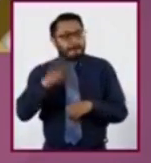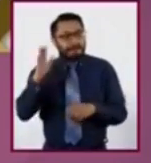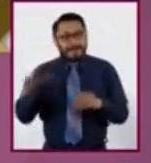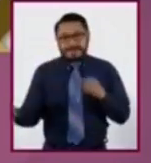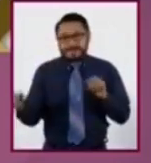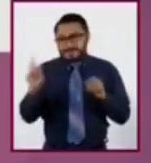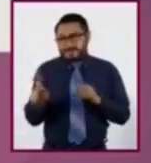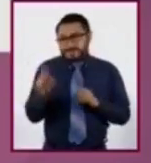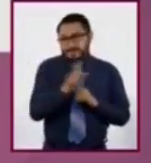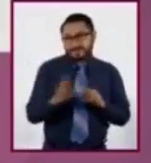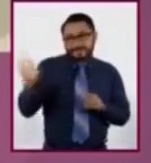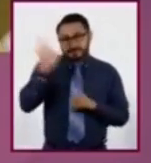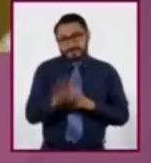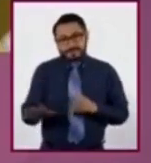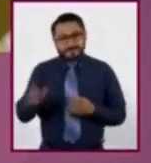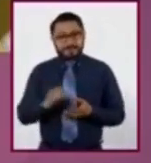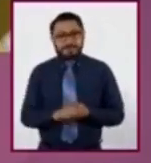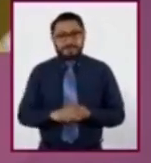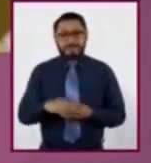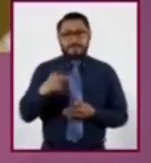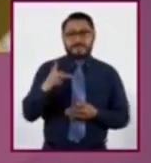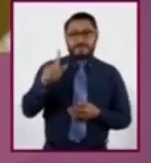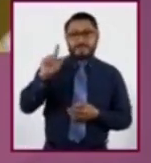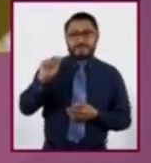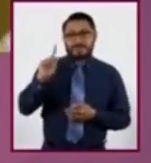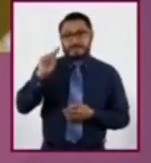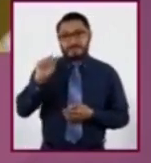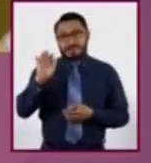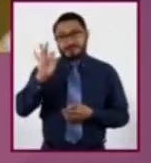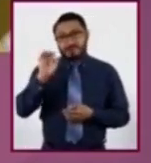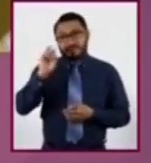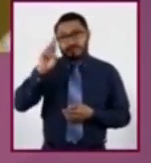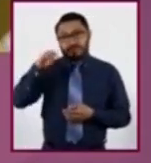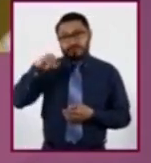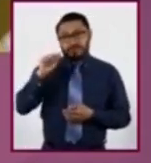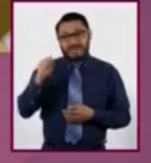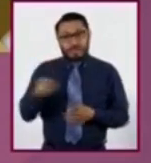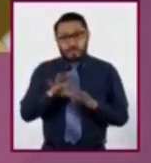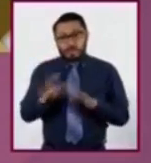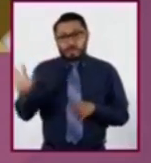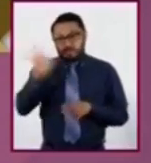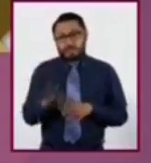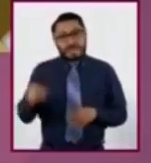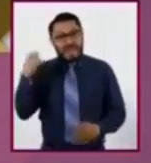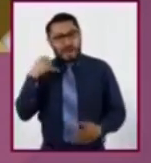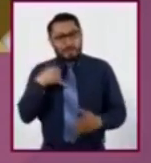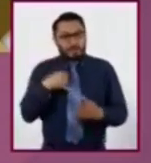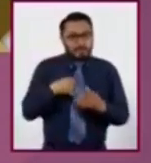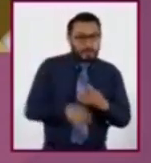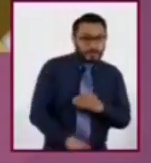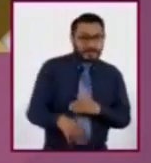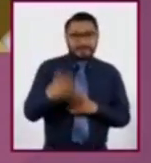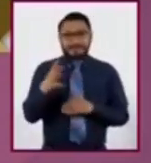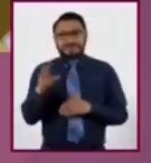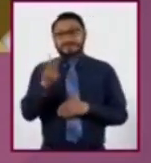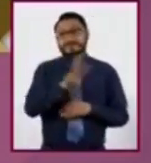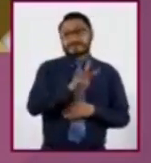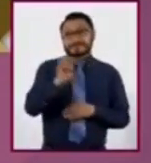por ser parte de ellos, se llama Plataforma Continental y tiene una profundidad máxima de hasta 300 metros.